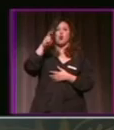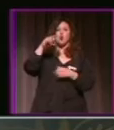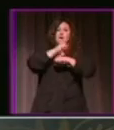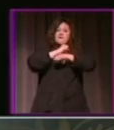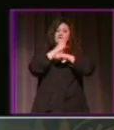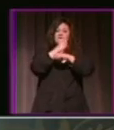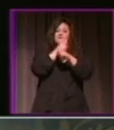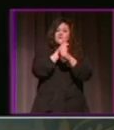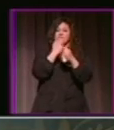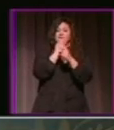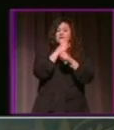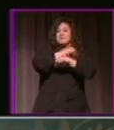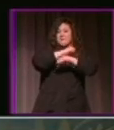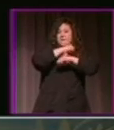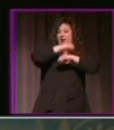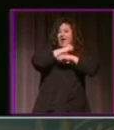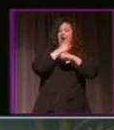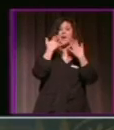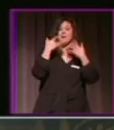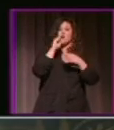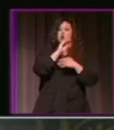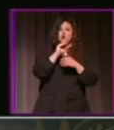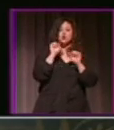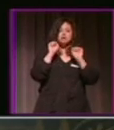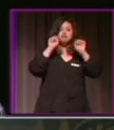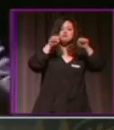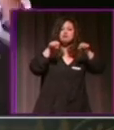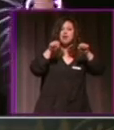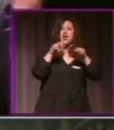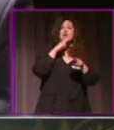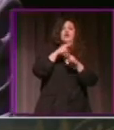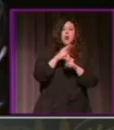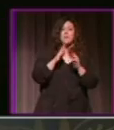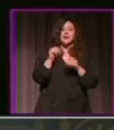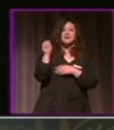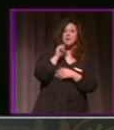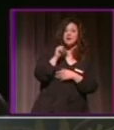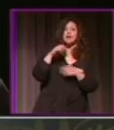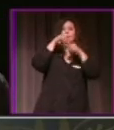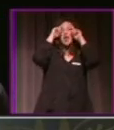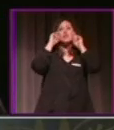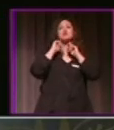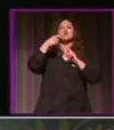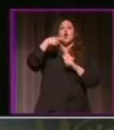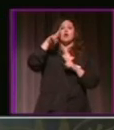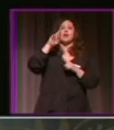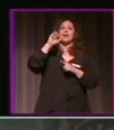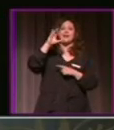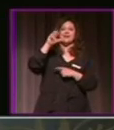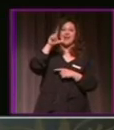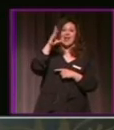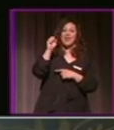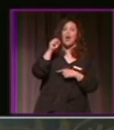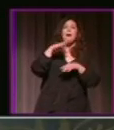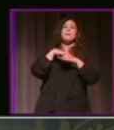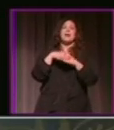decir que nombró personas que todas las tenemos en el recuerdo, como Paco Toro, Antoñín, Barrales, etc. Una serie de personas que nunca en